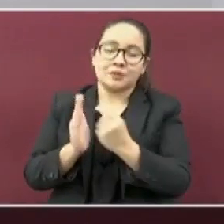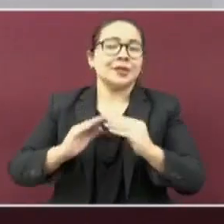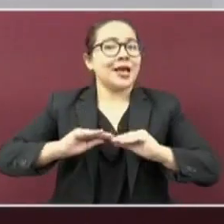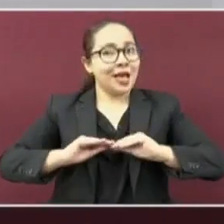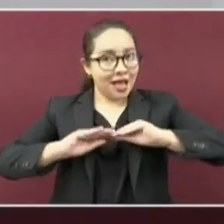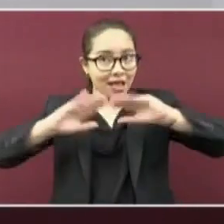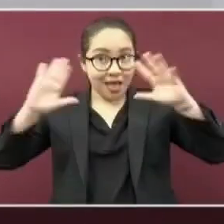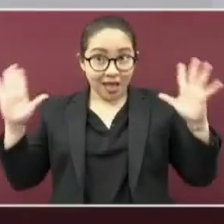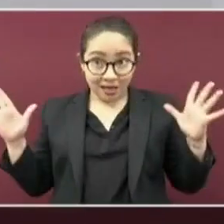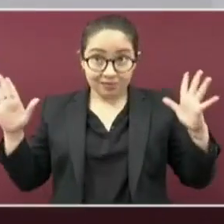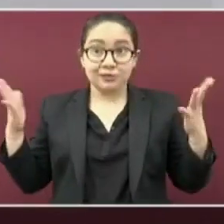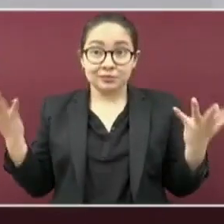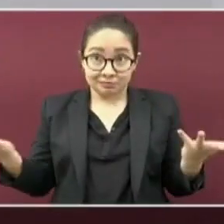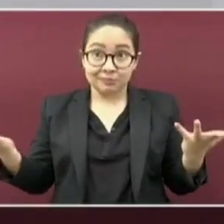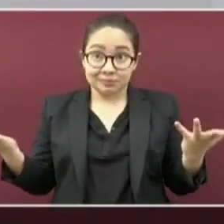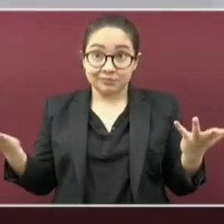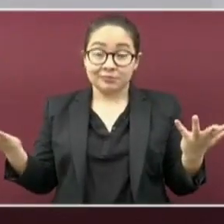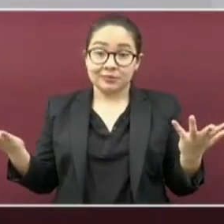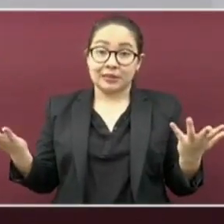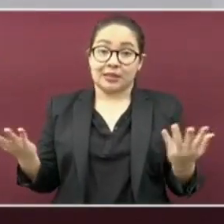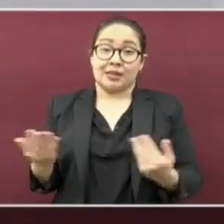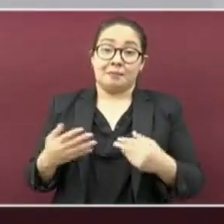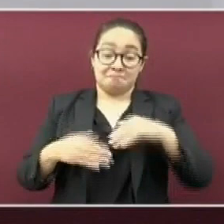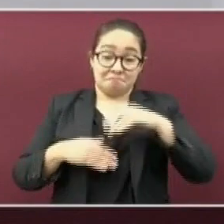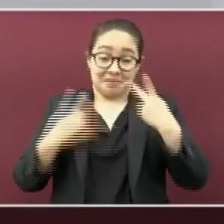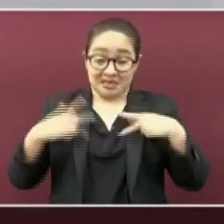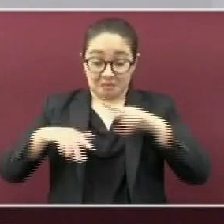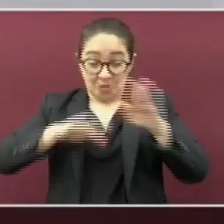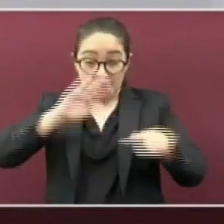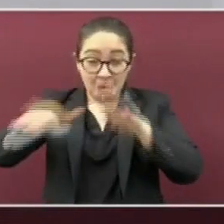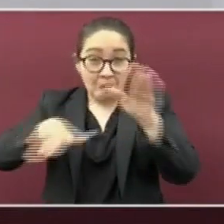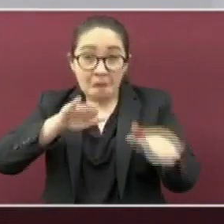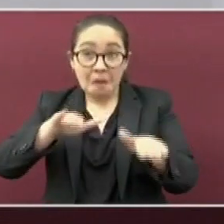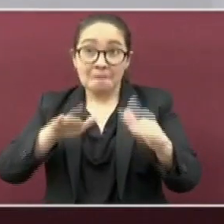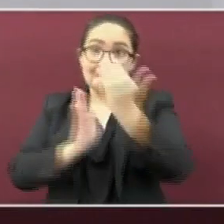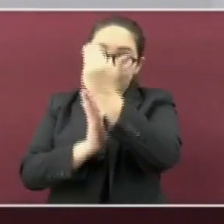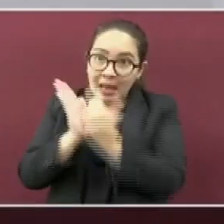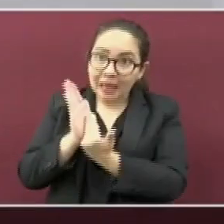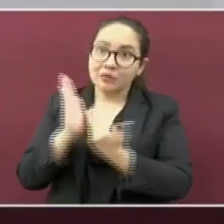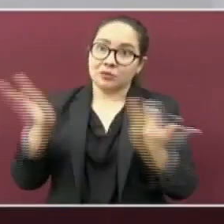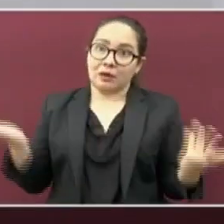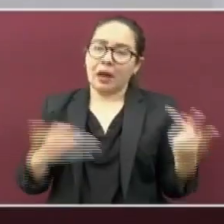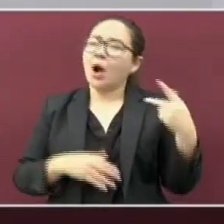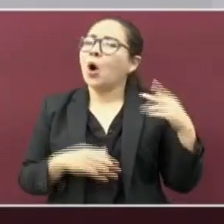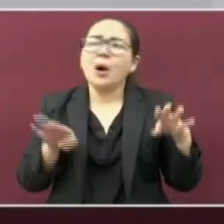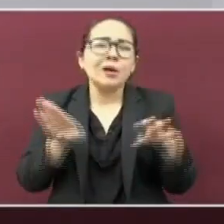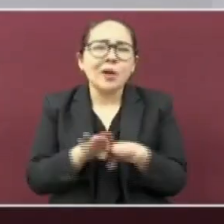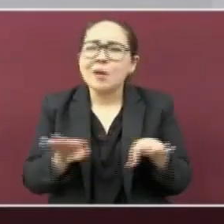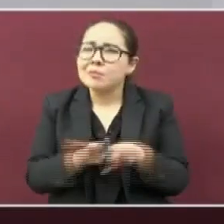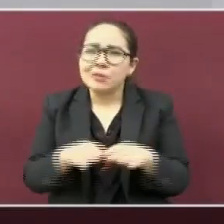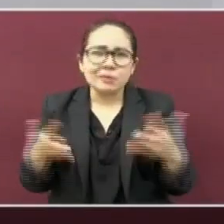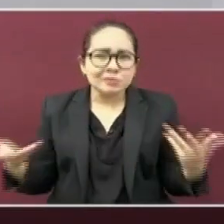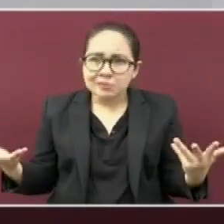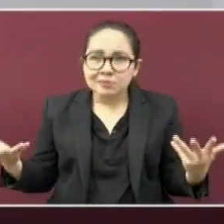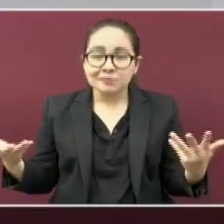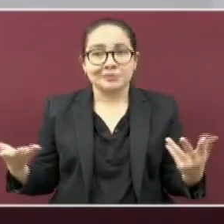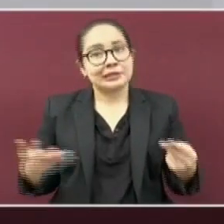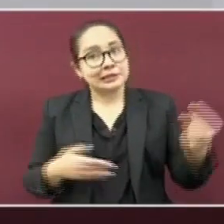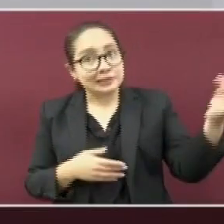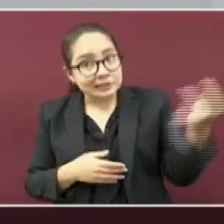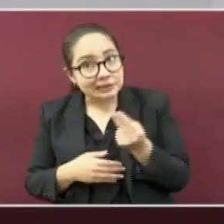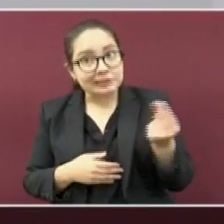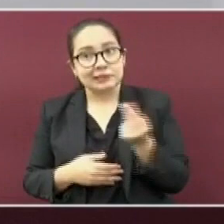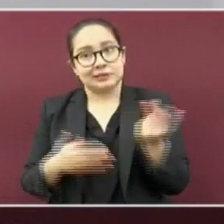supuesto, menor número de muertes. Pero para eso, necesitamos